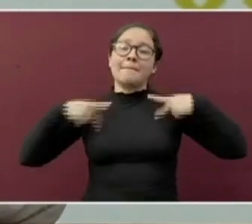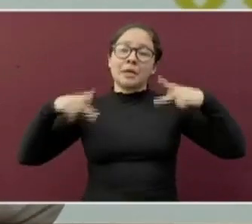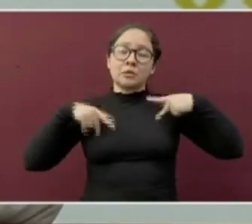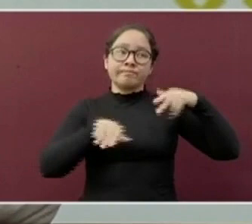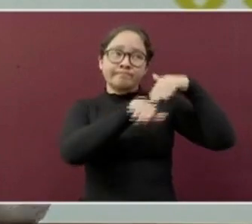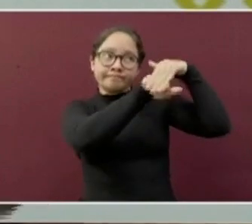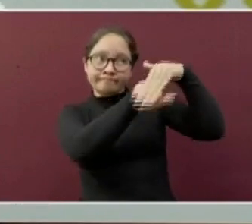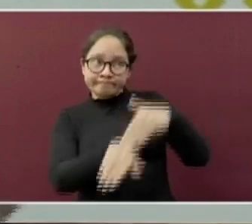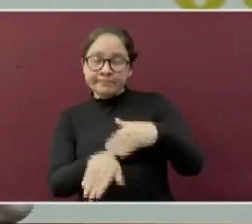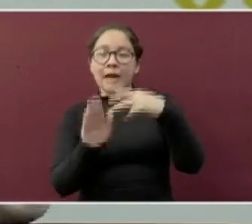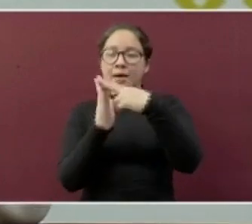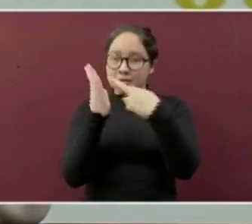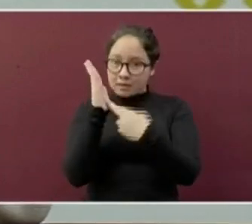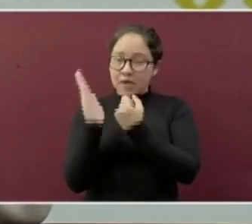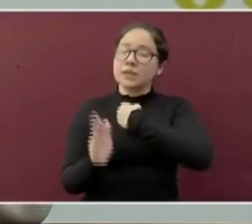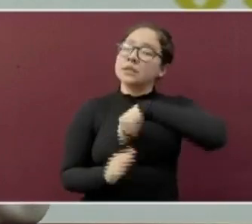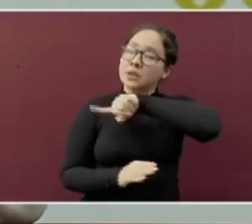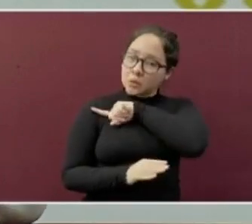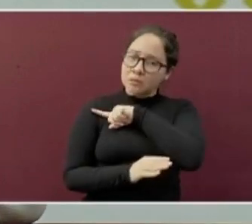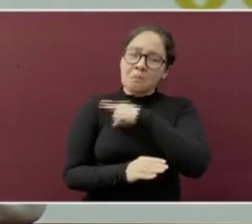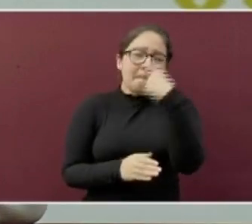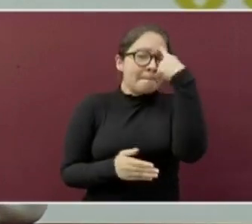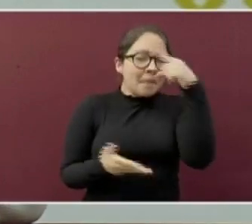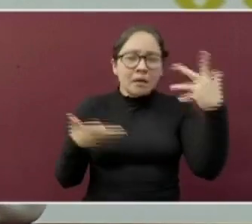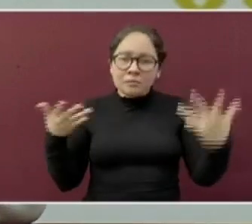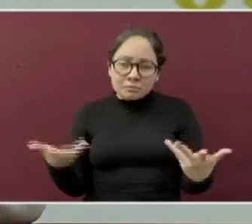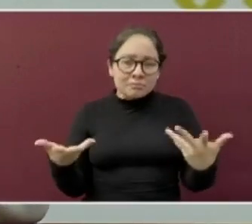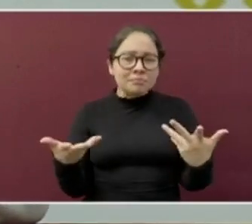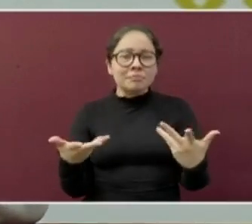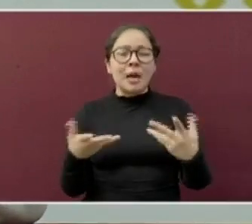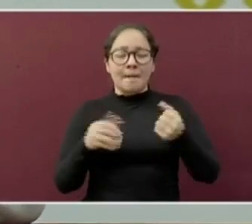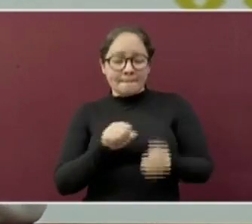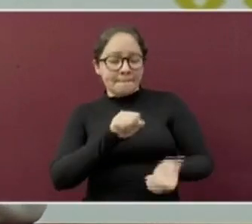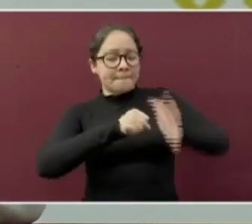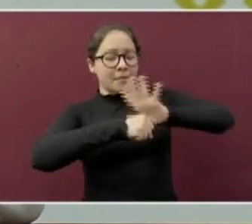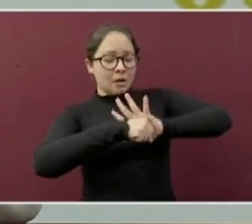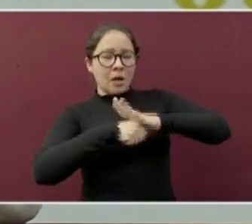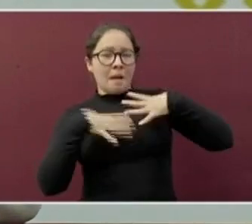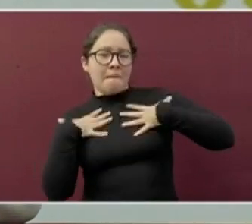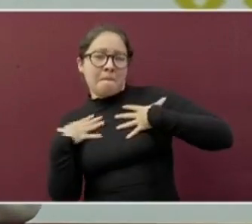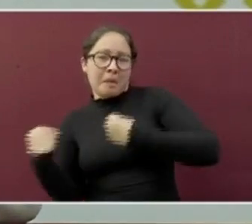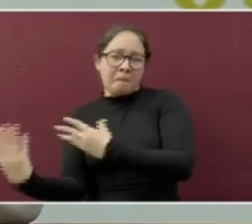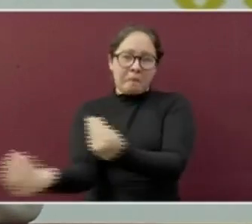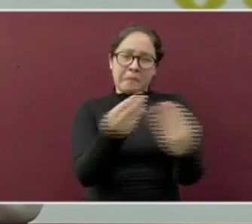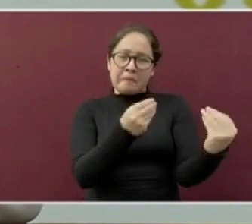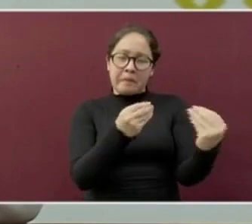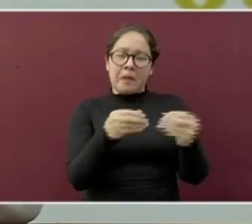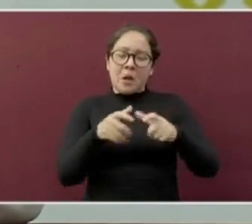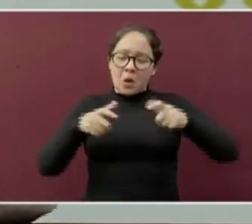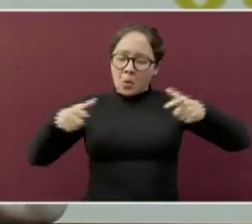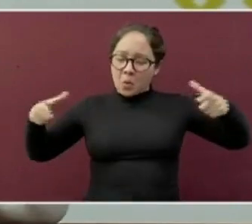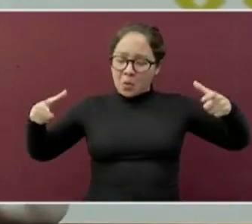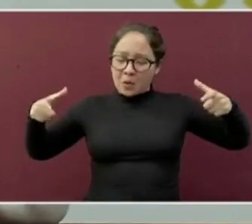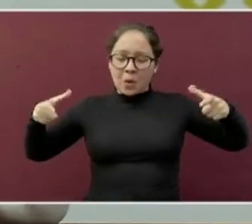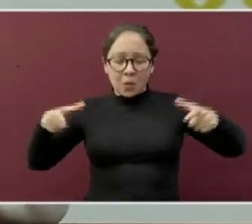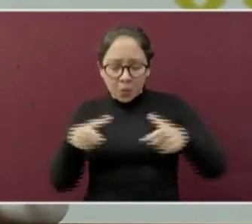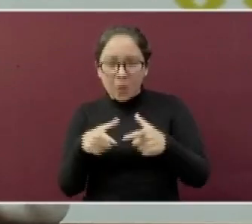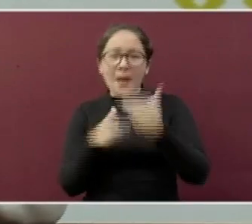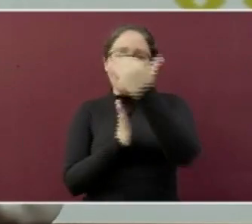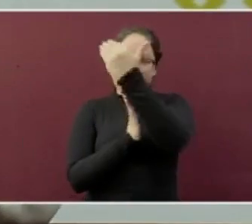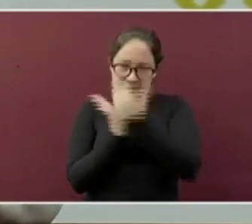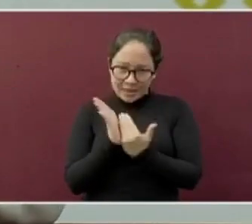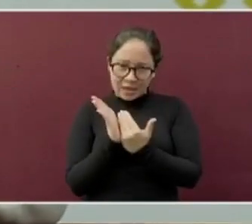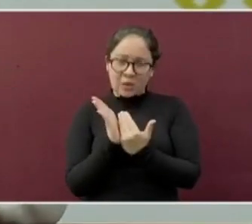las medidas sanitarias para poder disminuir la transmisión del virus y con ello los contagios